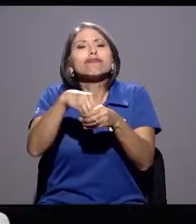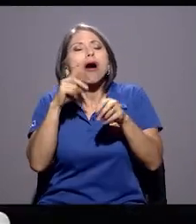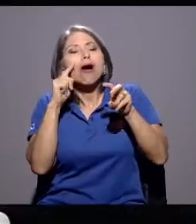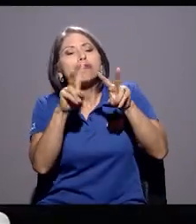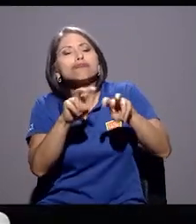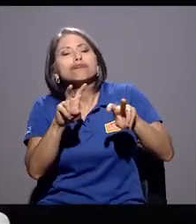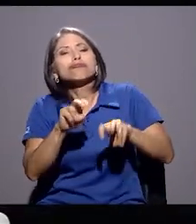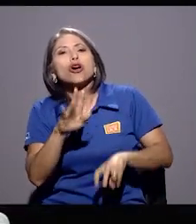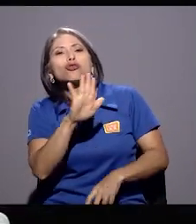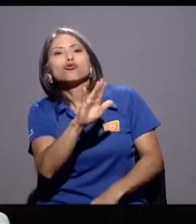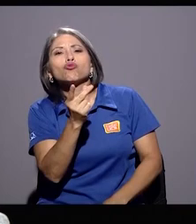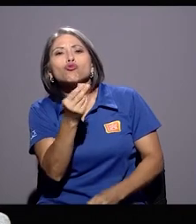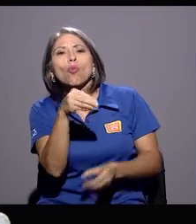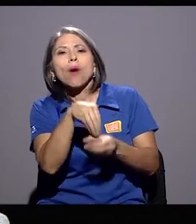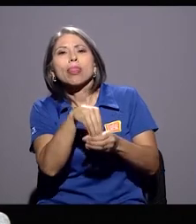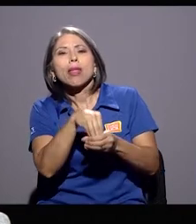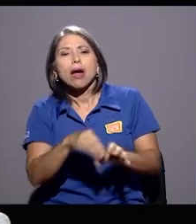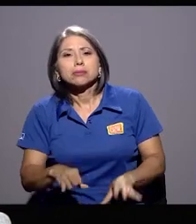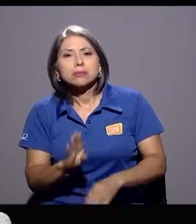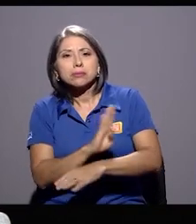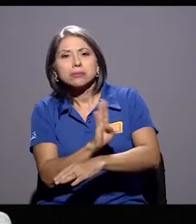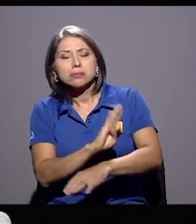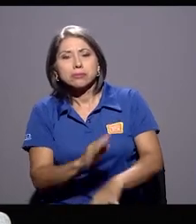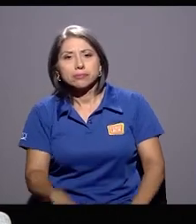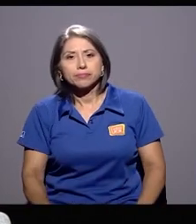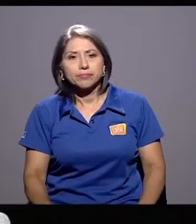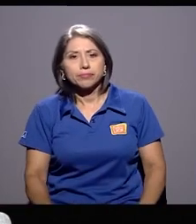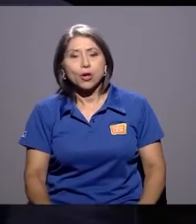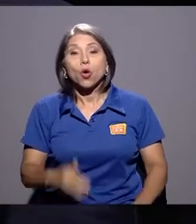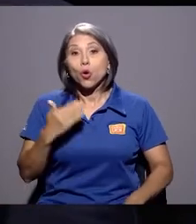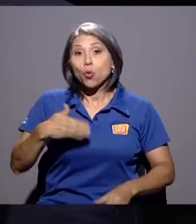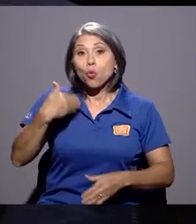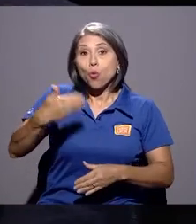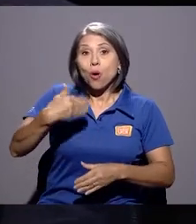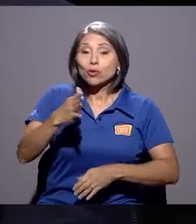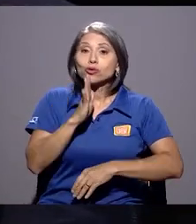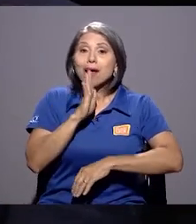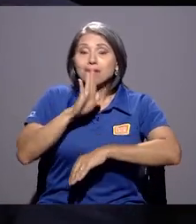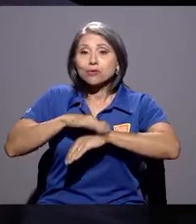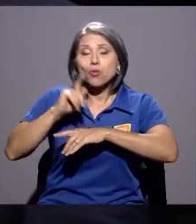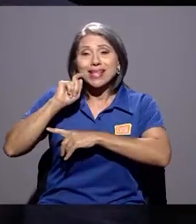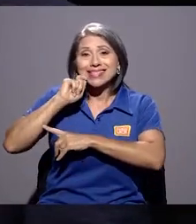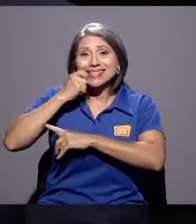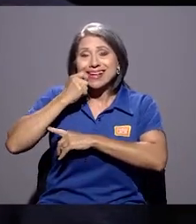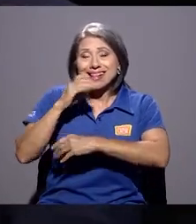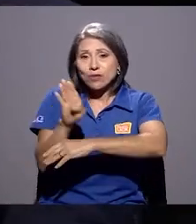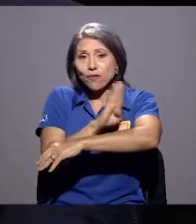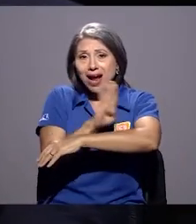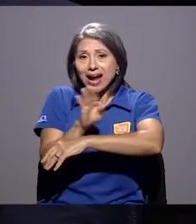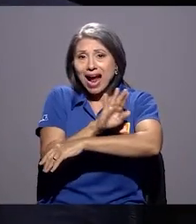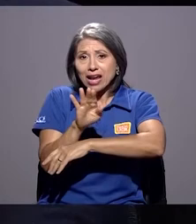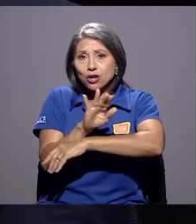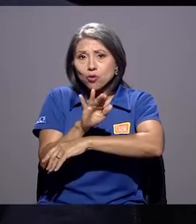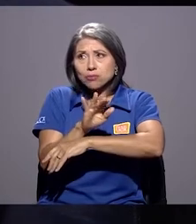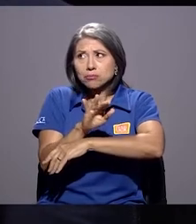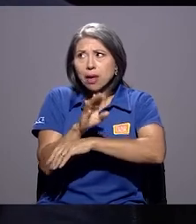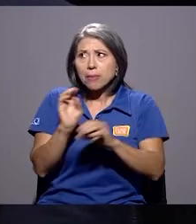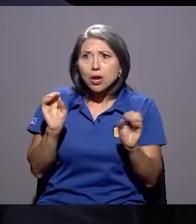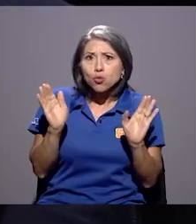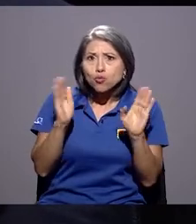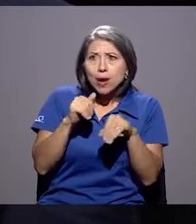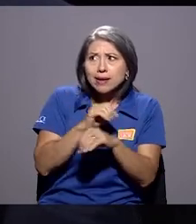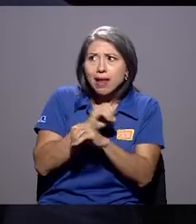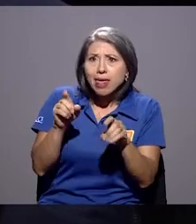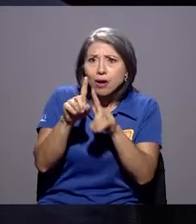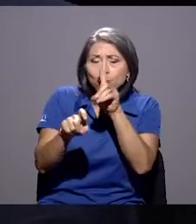cuentas. El tema, cuando se plantea el secreto bancario como una medida previa, sin ninguna